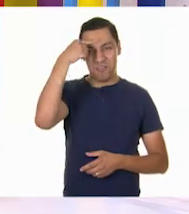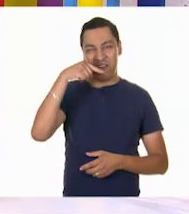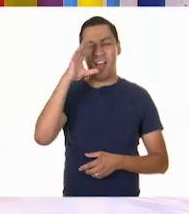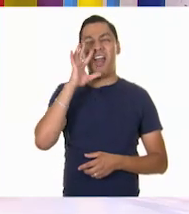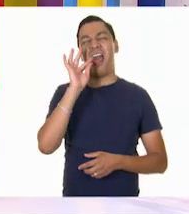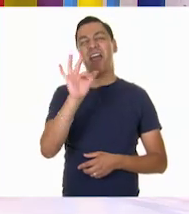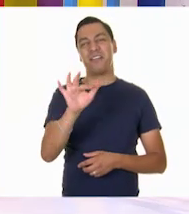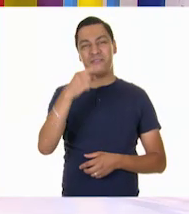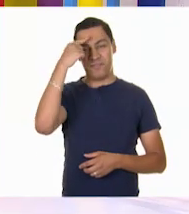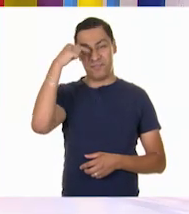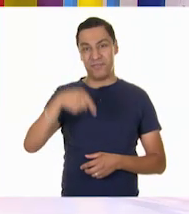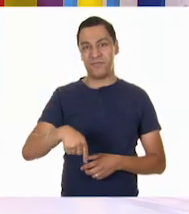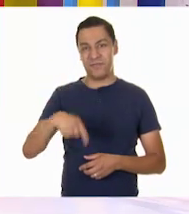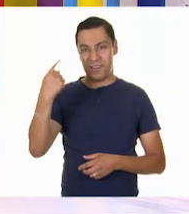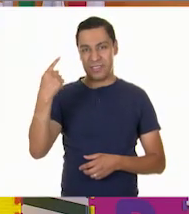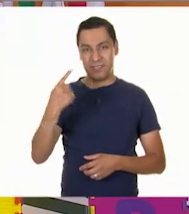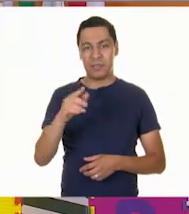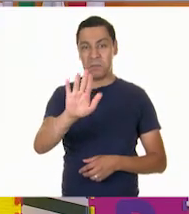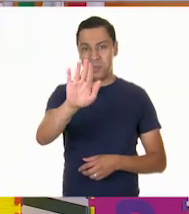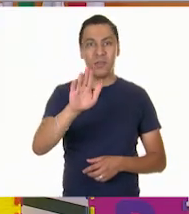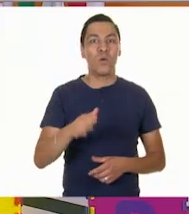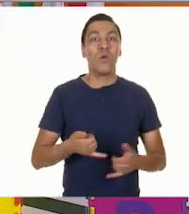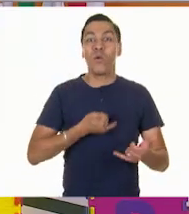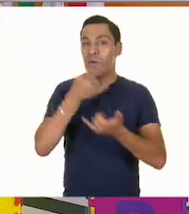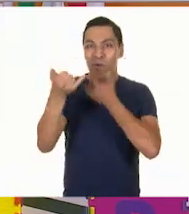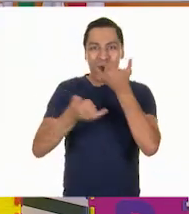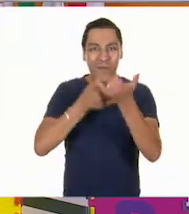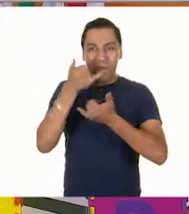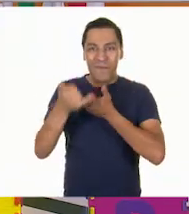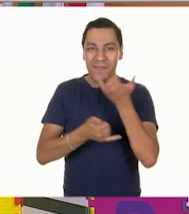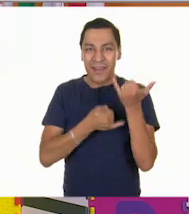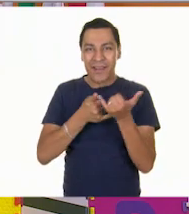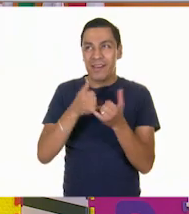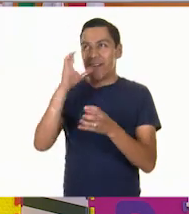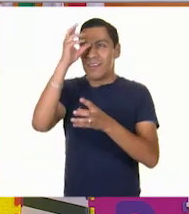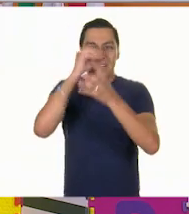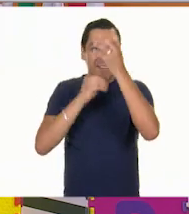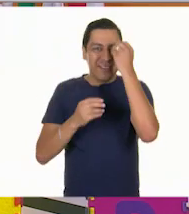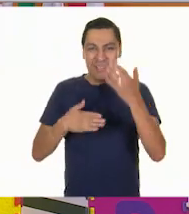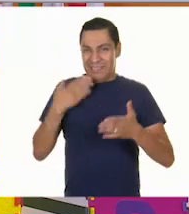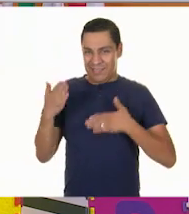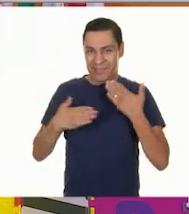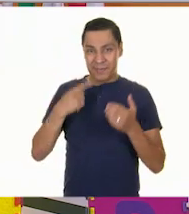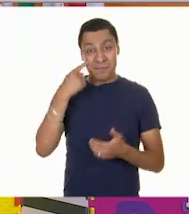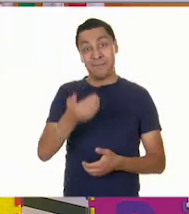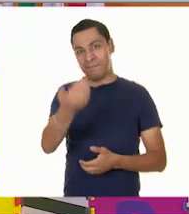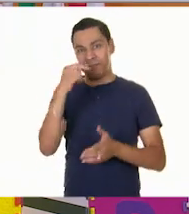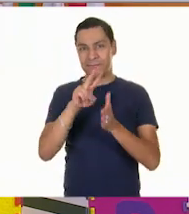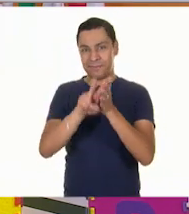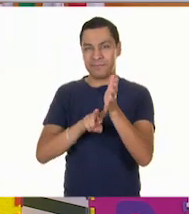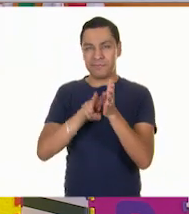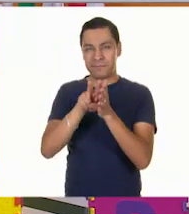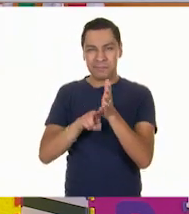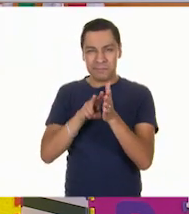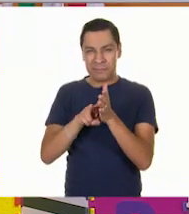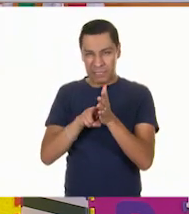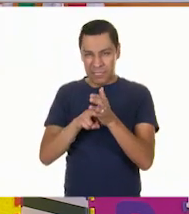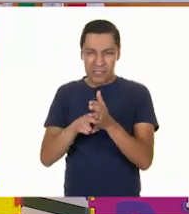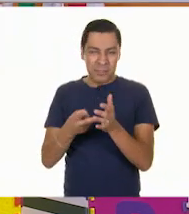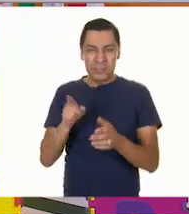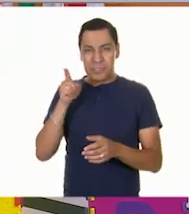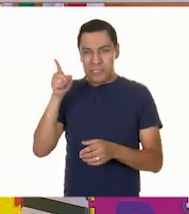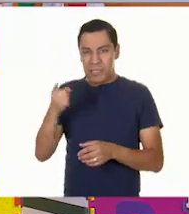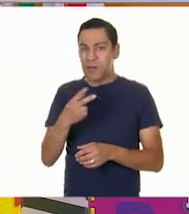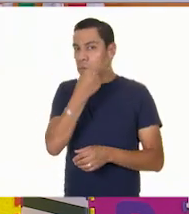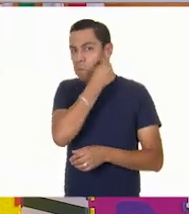¿no? Claro que sí. Pero el juego también es muy divertido para que la podamos pasar bien. Por eso, vamos a ver el video de un especialista que nos va a hablar acerca de la